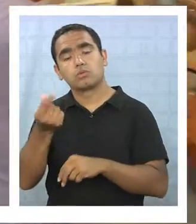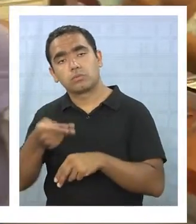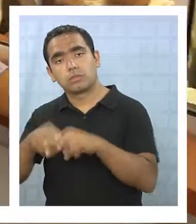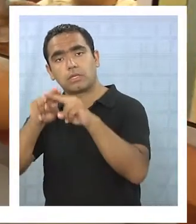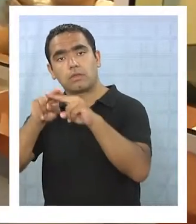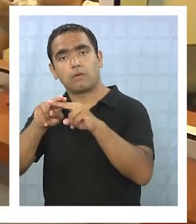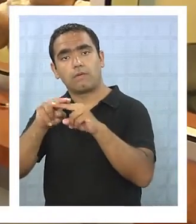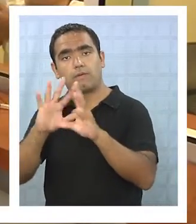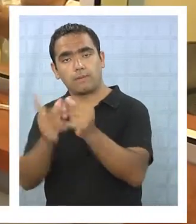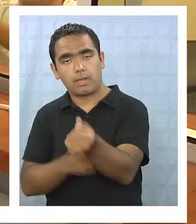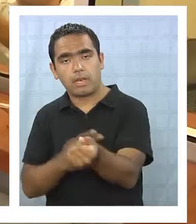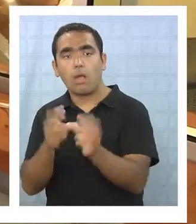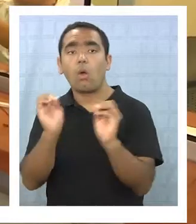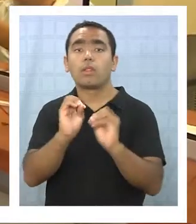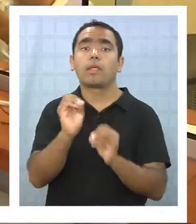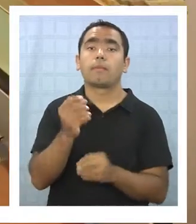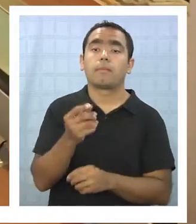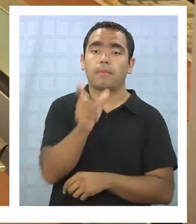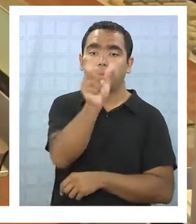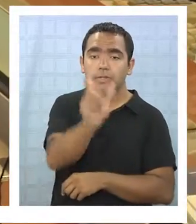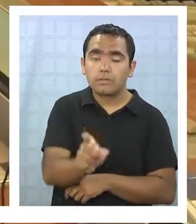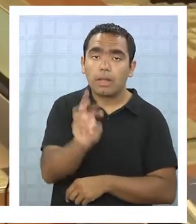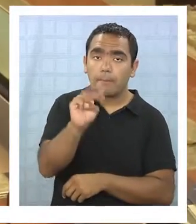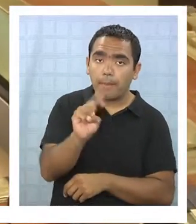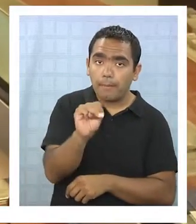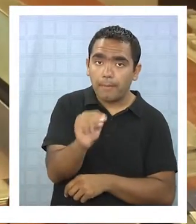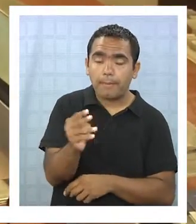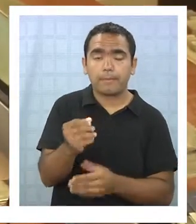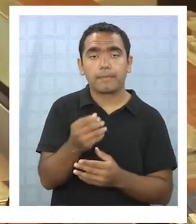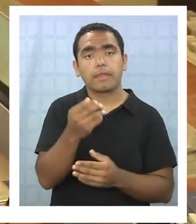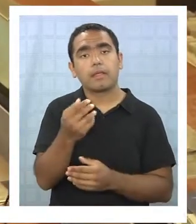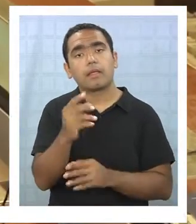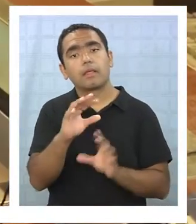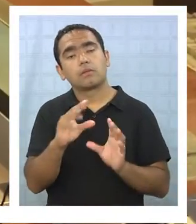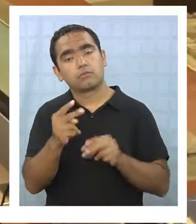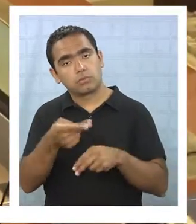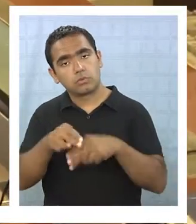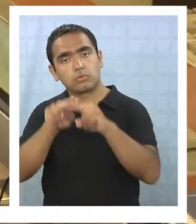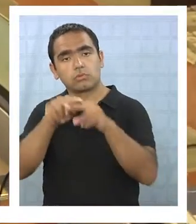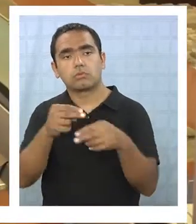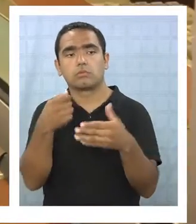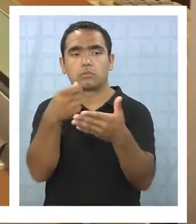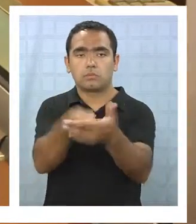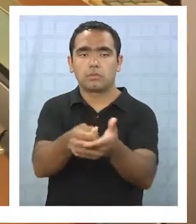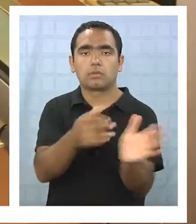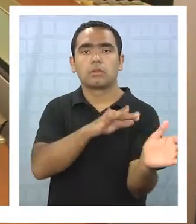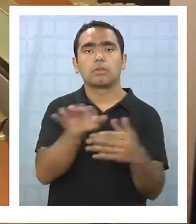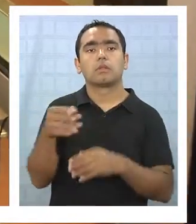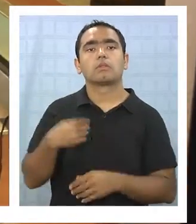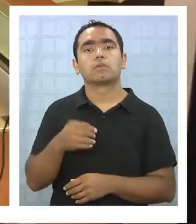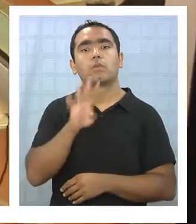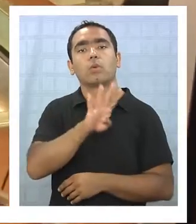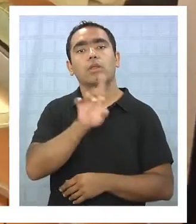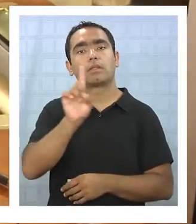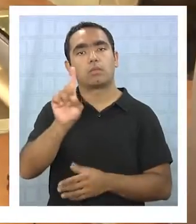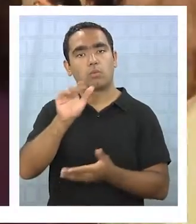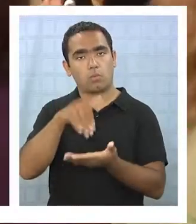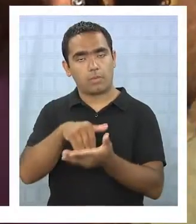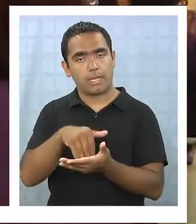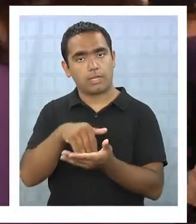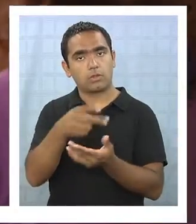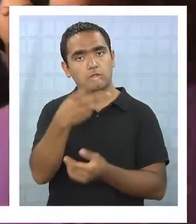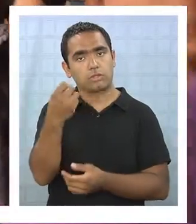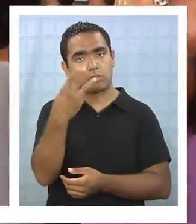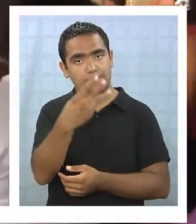también el subsidio maternal, donde ellos van a recibir 41 mil pesos, 236 pesos por cada niño.